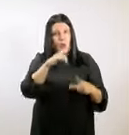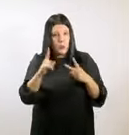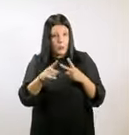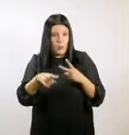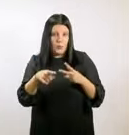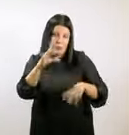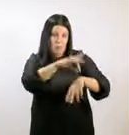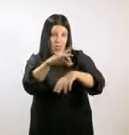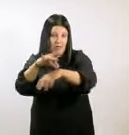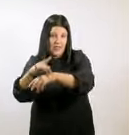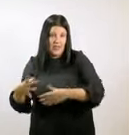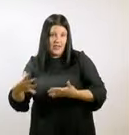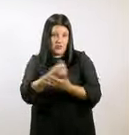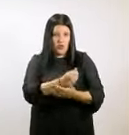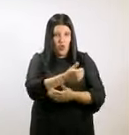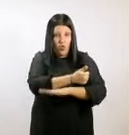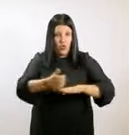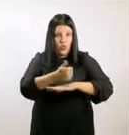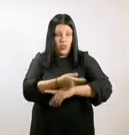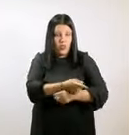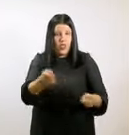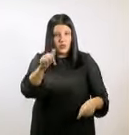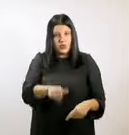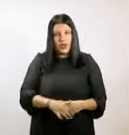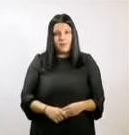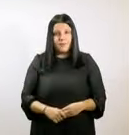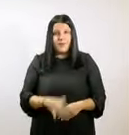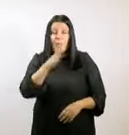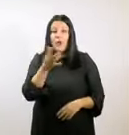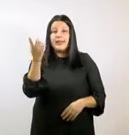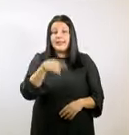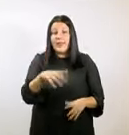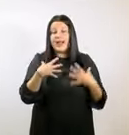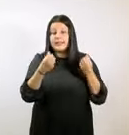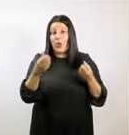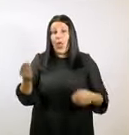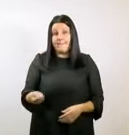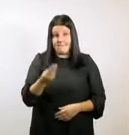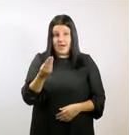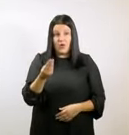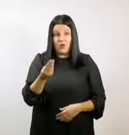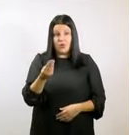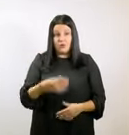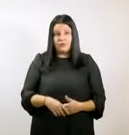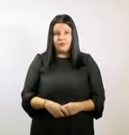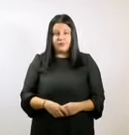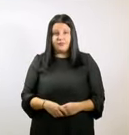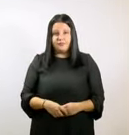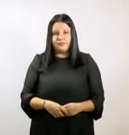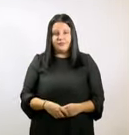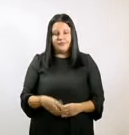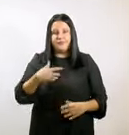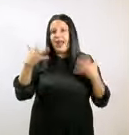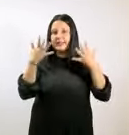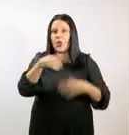ciudadanos y ciudadanas, pero sobre todo también porque mejora la salud y mejora un impulso que hay que dar desde la atención primaria muy